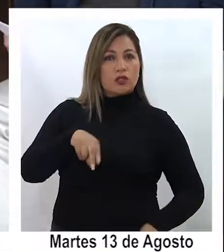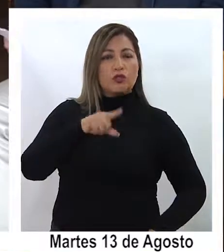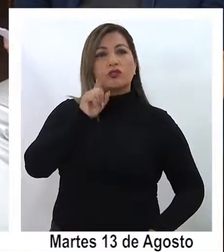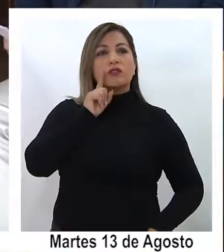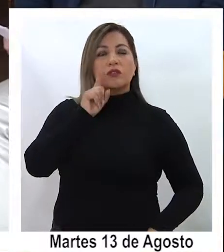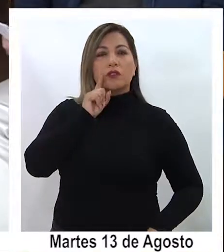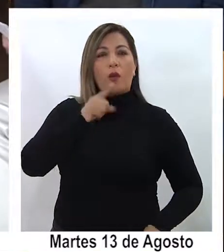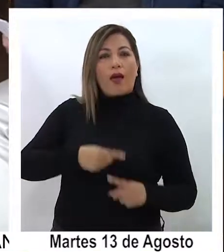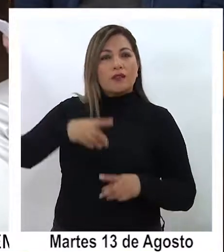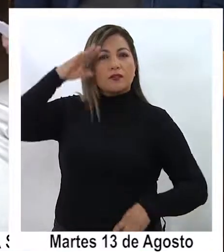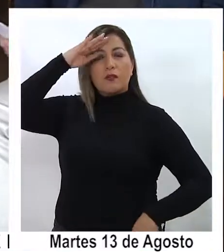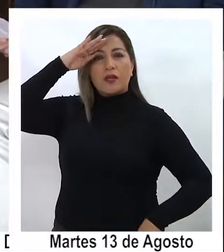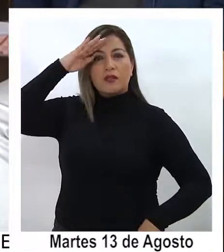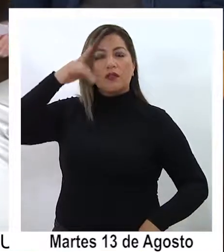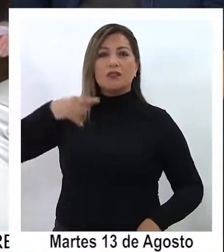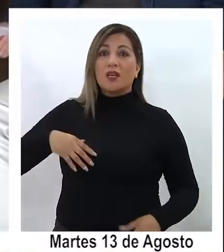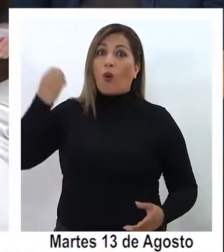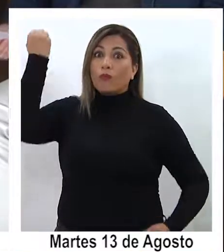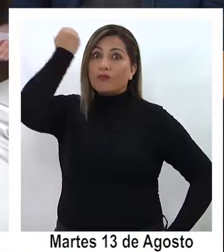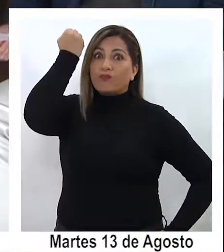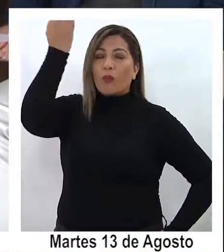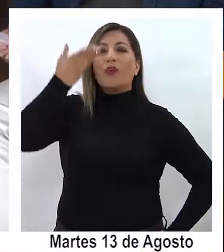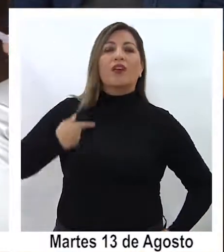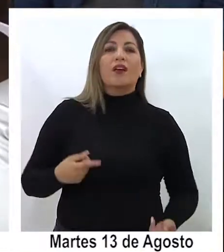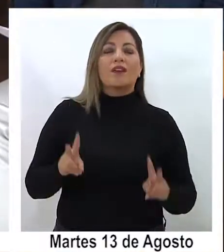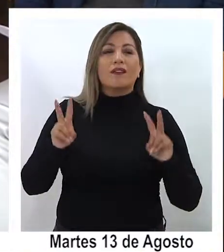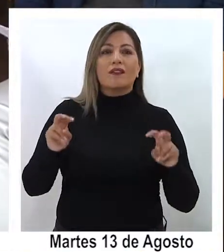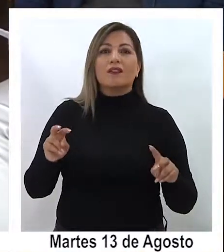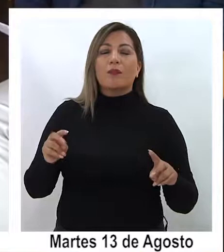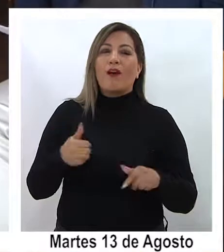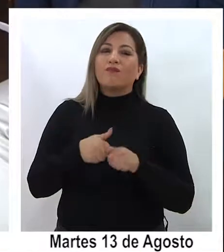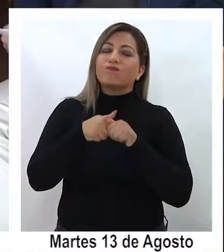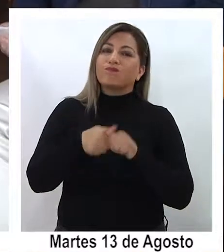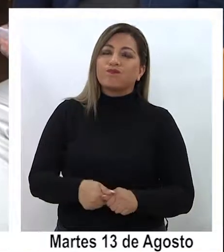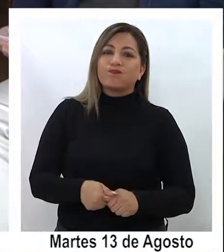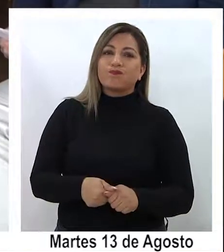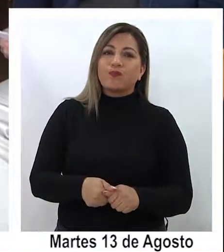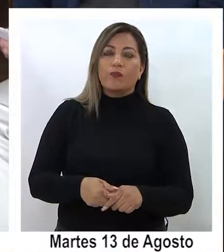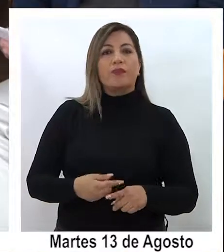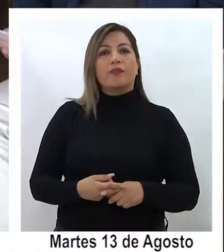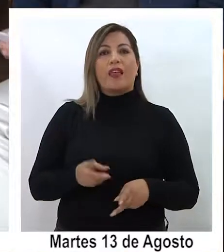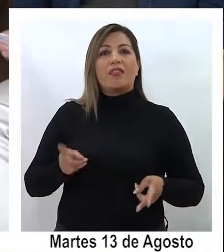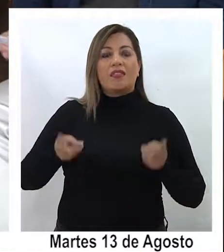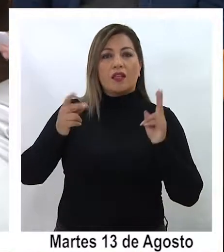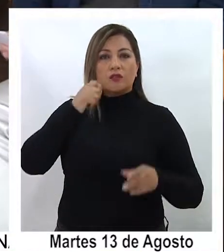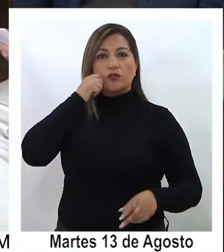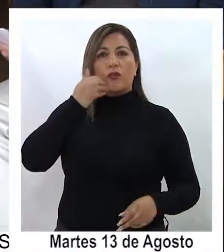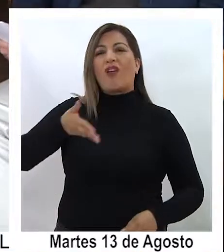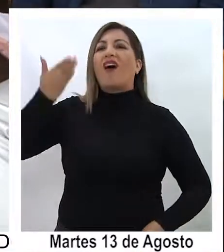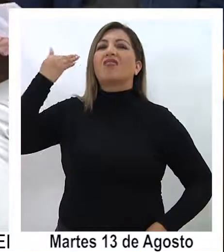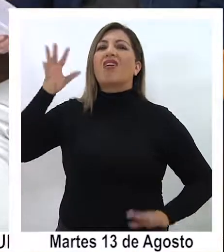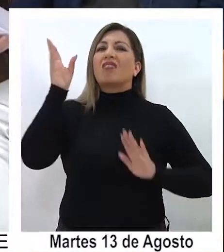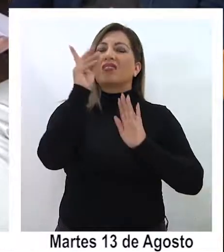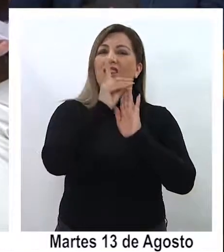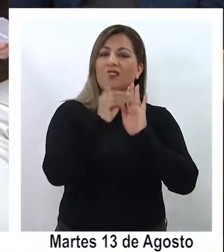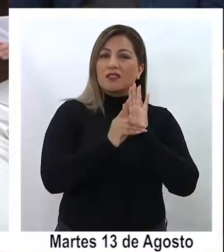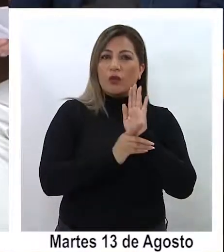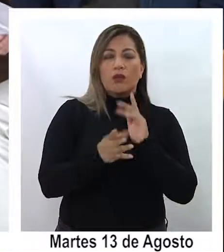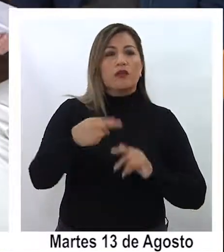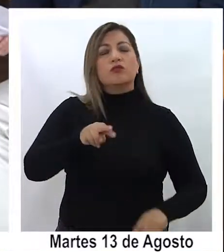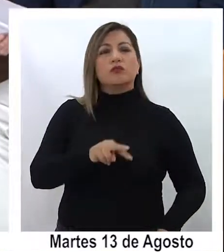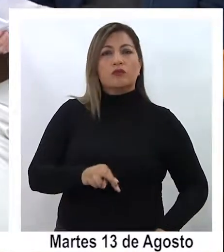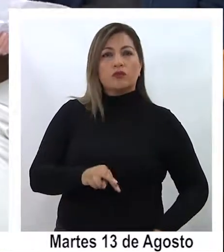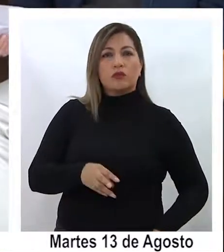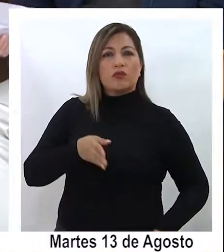una experiencia bastante traumática con el tema de la violación de los derechos humanos en la época de dictadura y de alguna